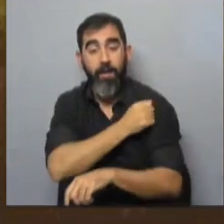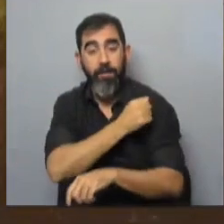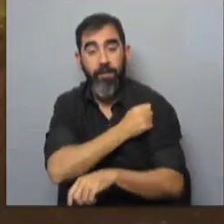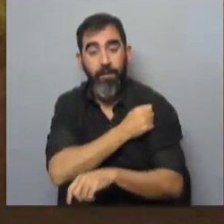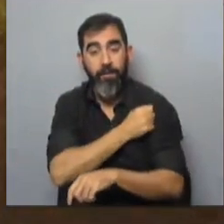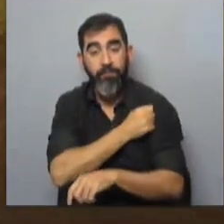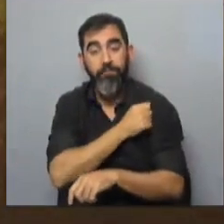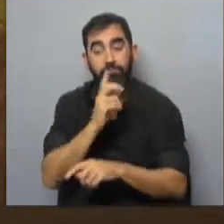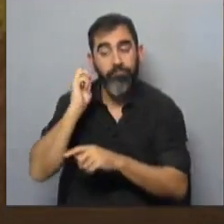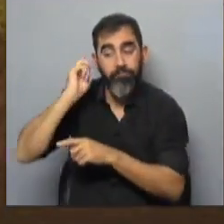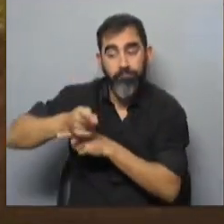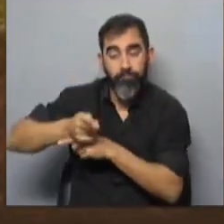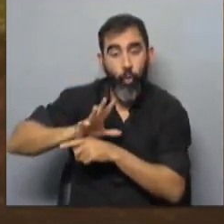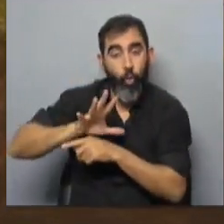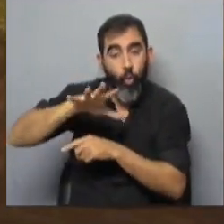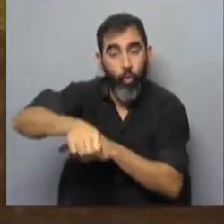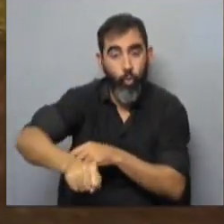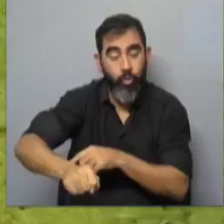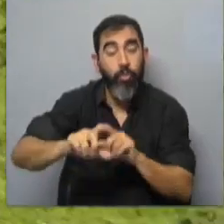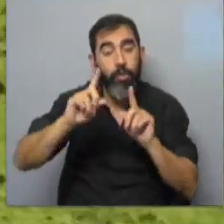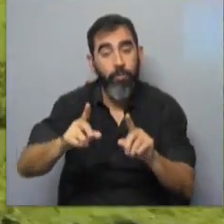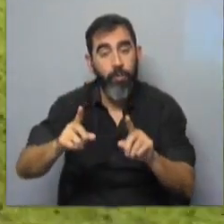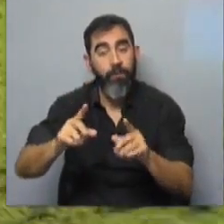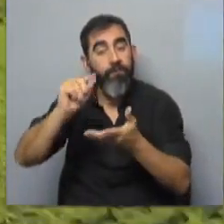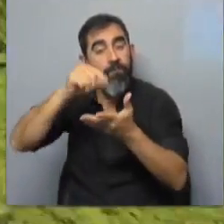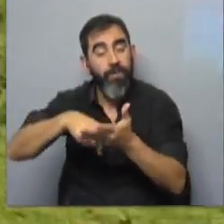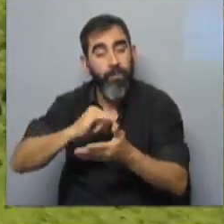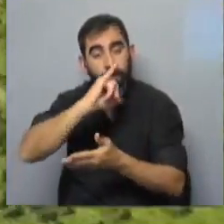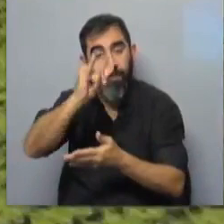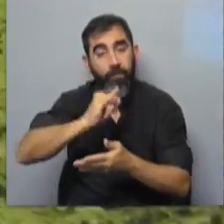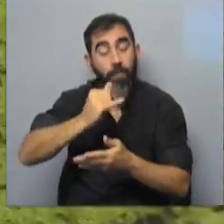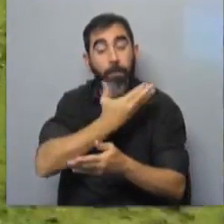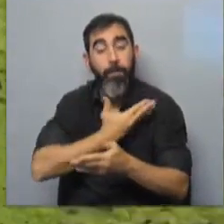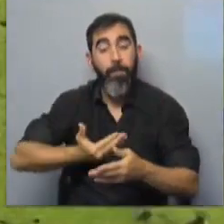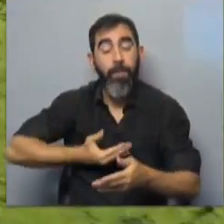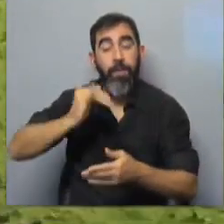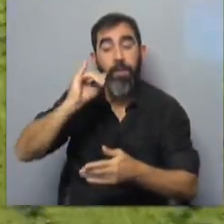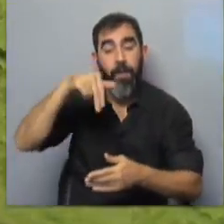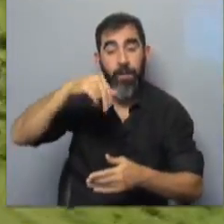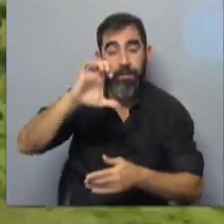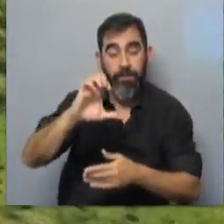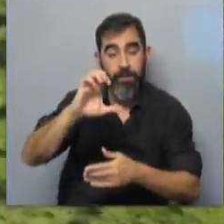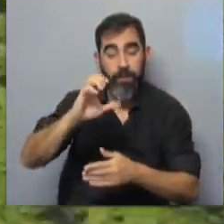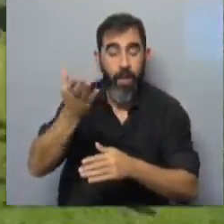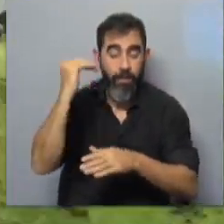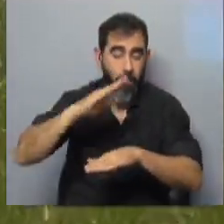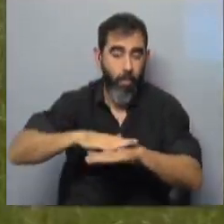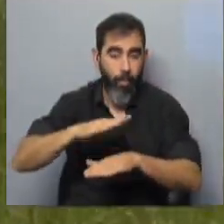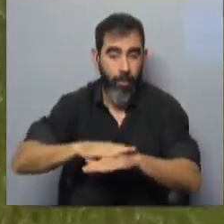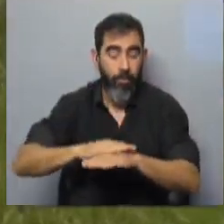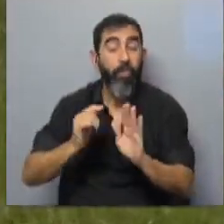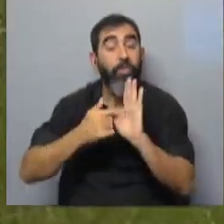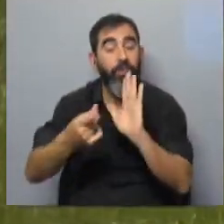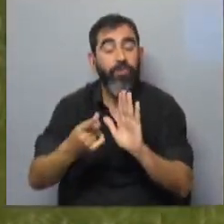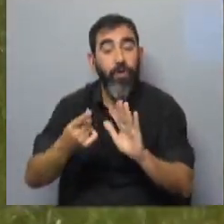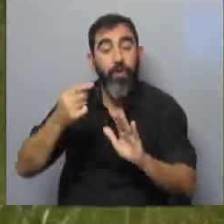donde asumió las obligaciones de colono. Incluso un informe firmado por el presidente del INC, Nicolás Llanesa Álvarez, indica